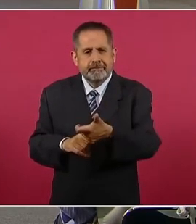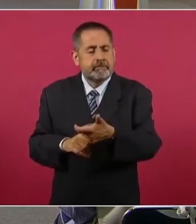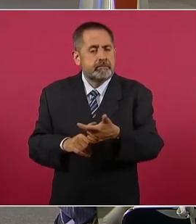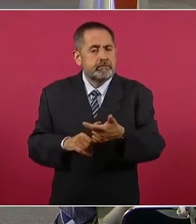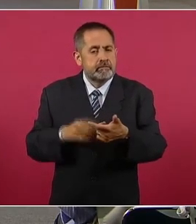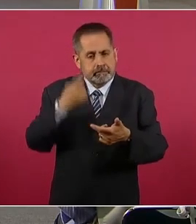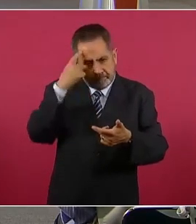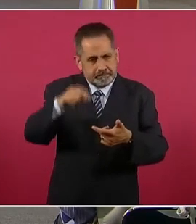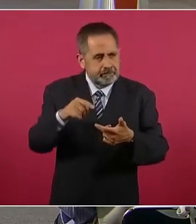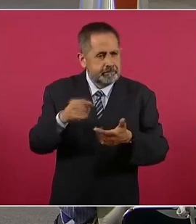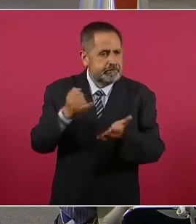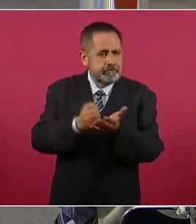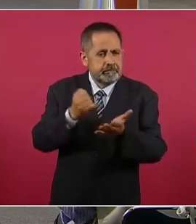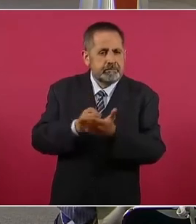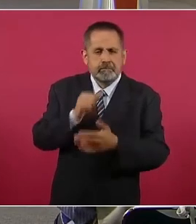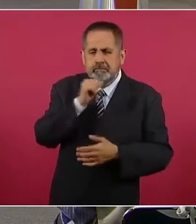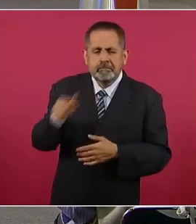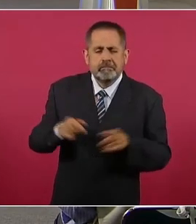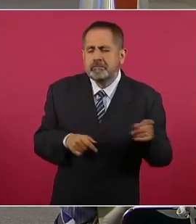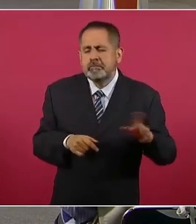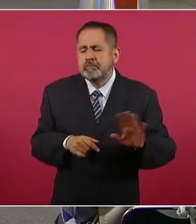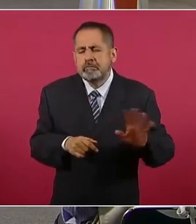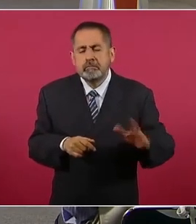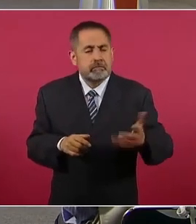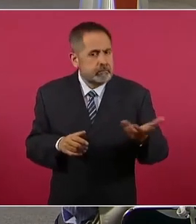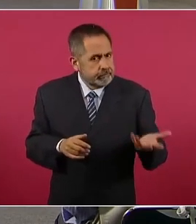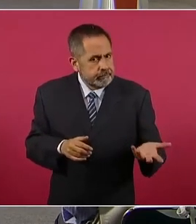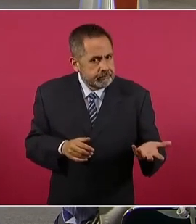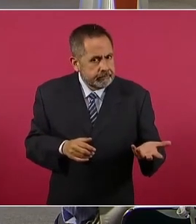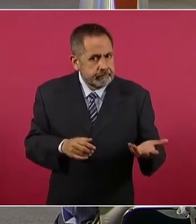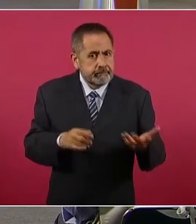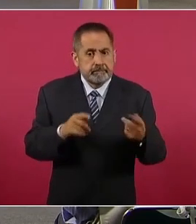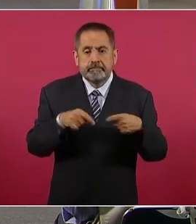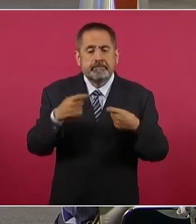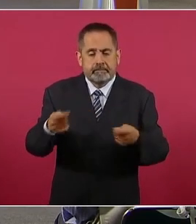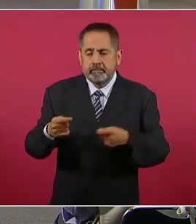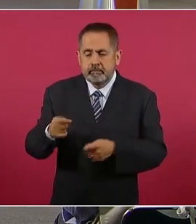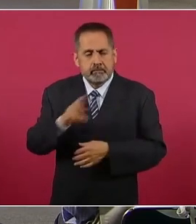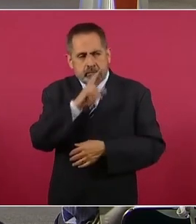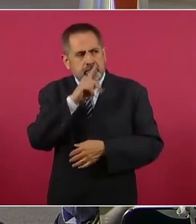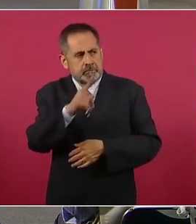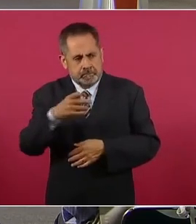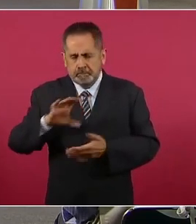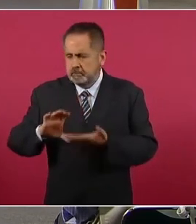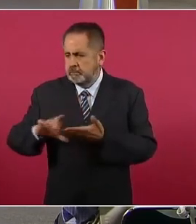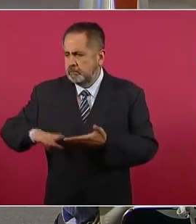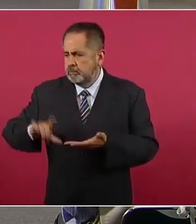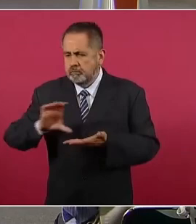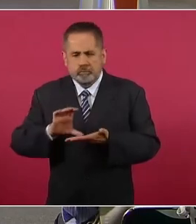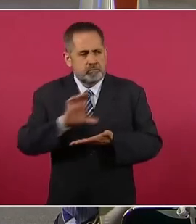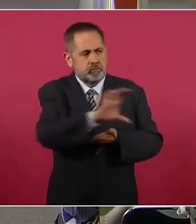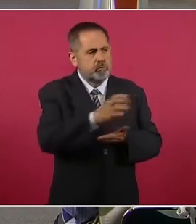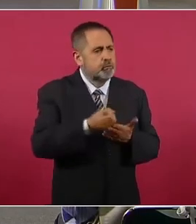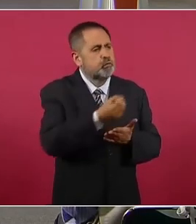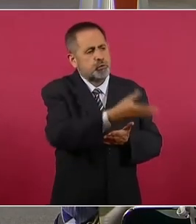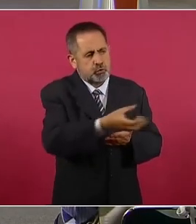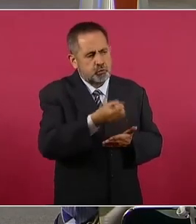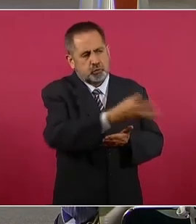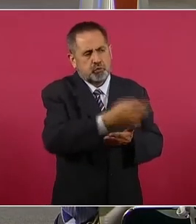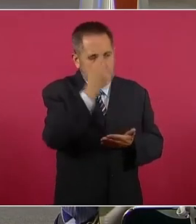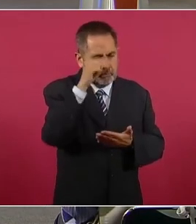contribuciones y accesorios y para conceder subsidios o estímulos fiscales.